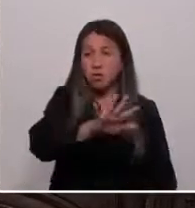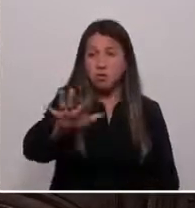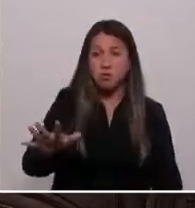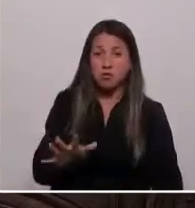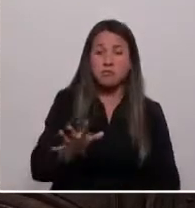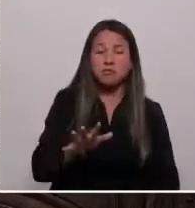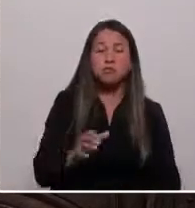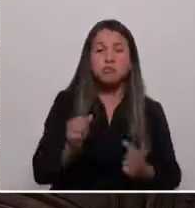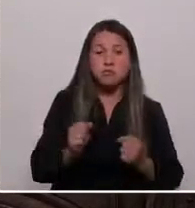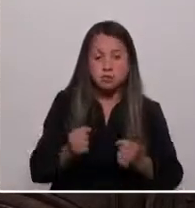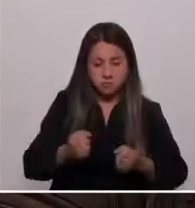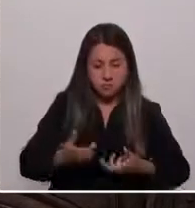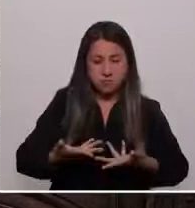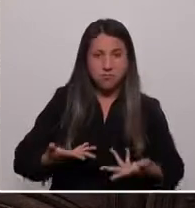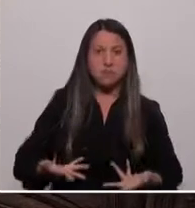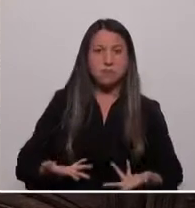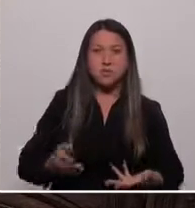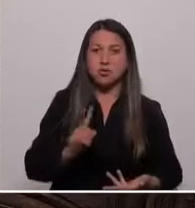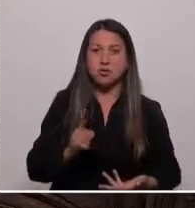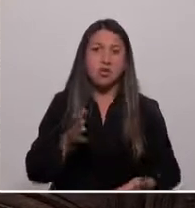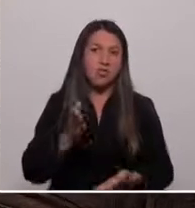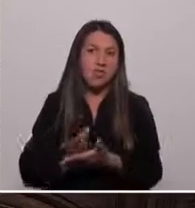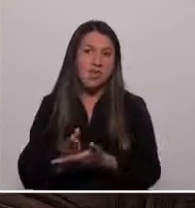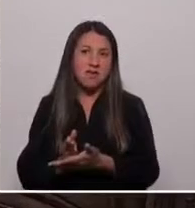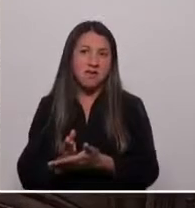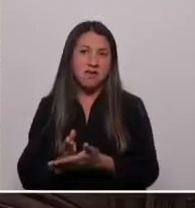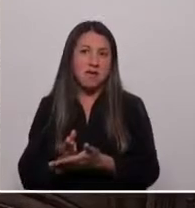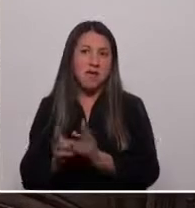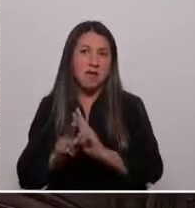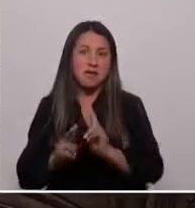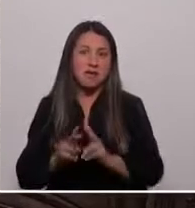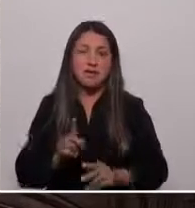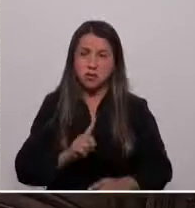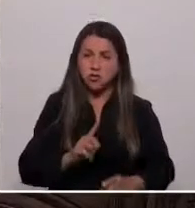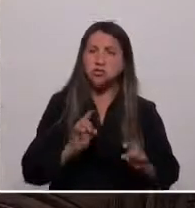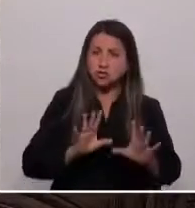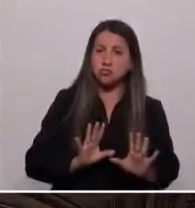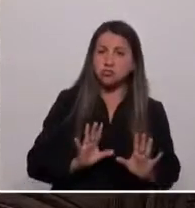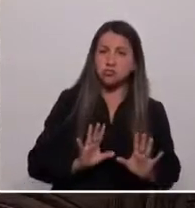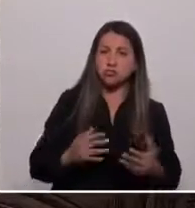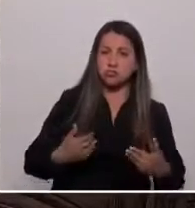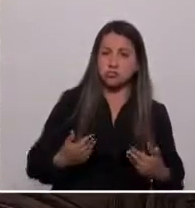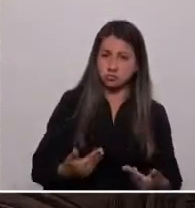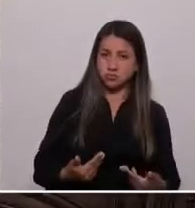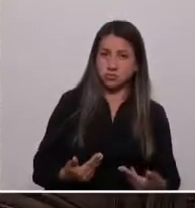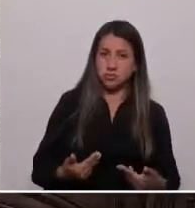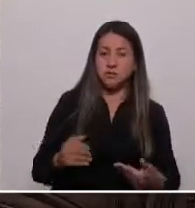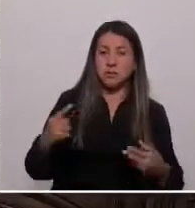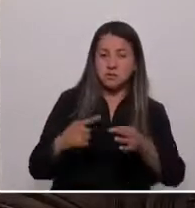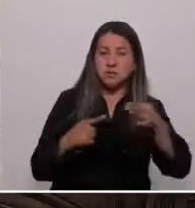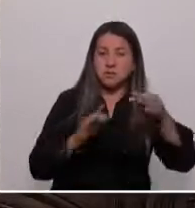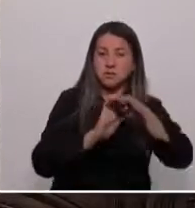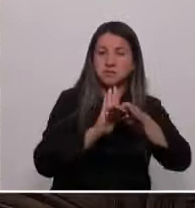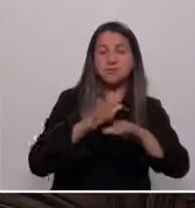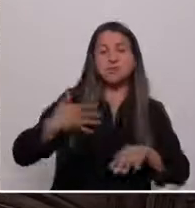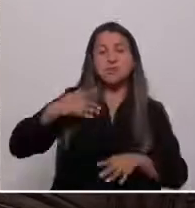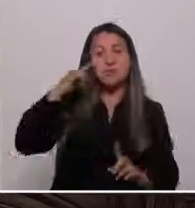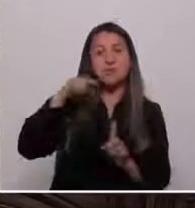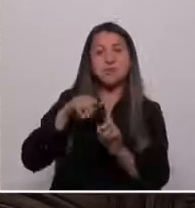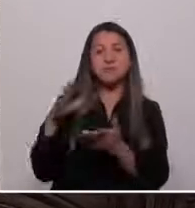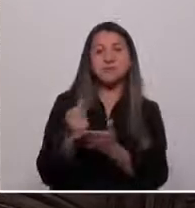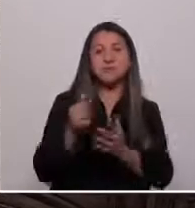no quienes deben ser. Principio indispensable para alcanzar lo que es el objetivo de todo esto.